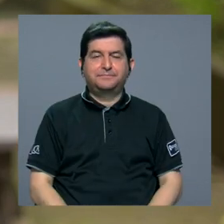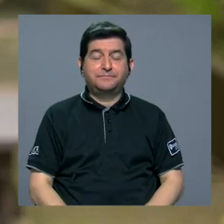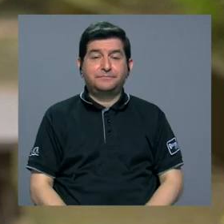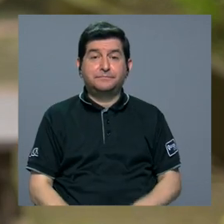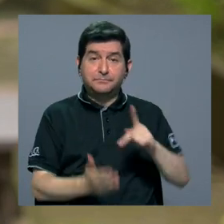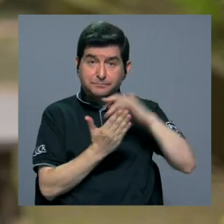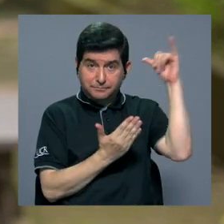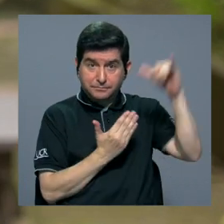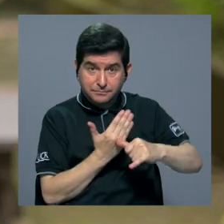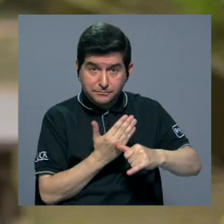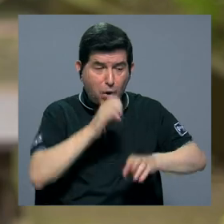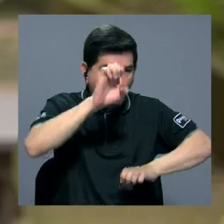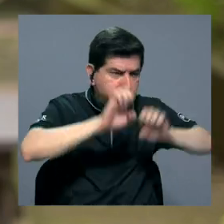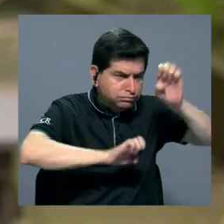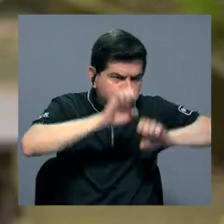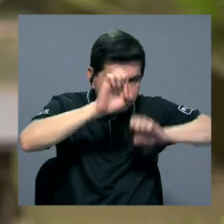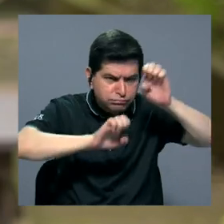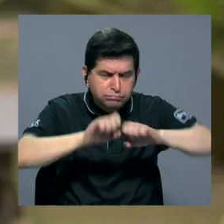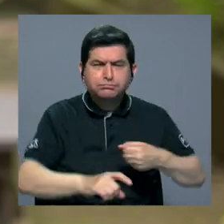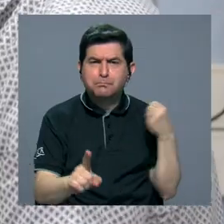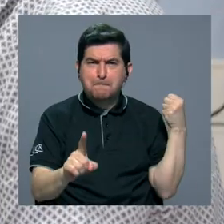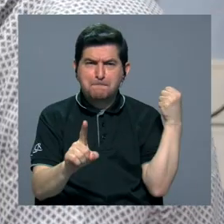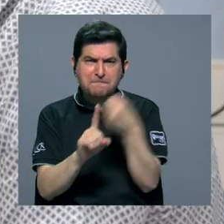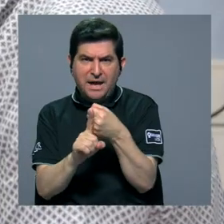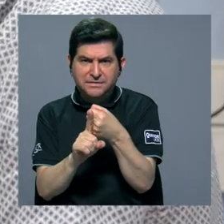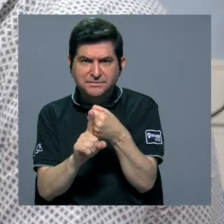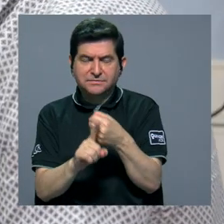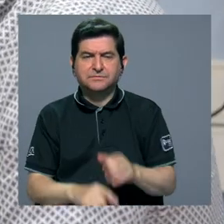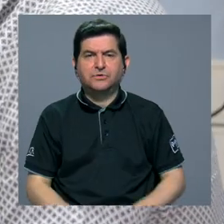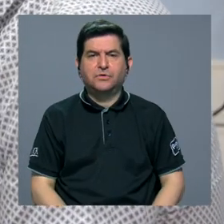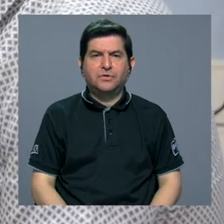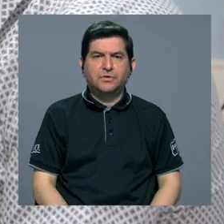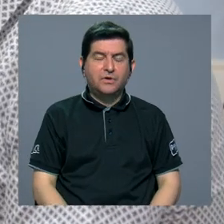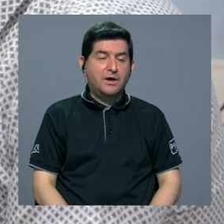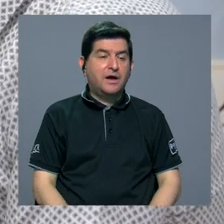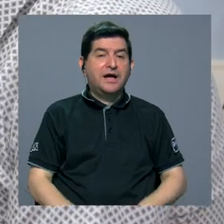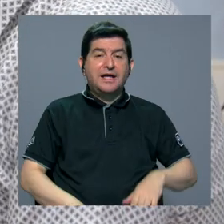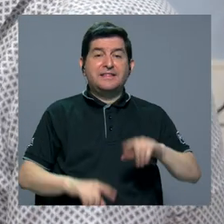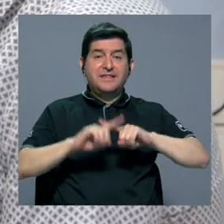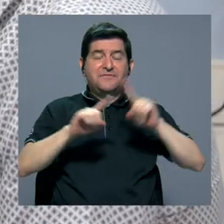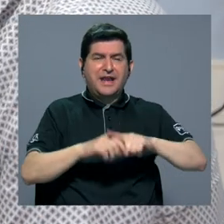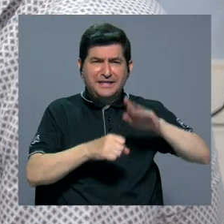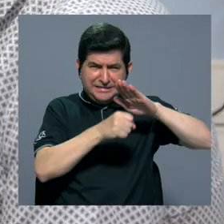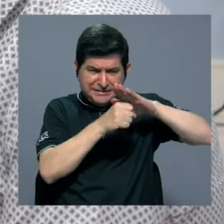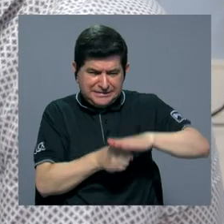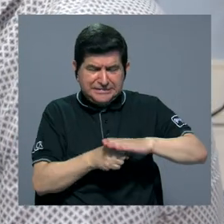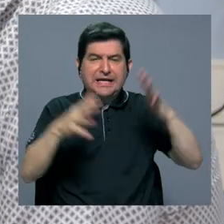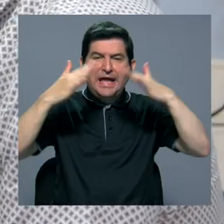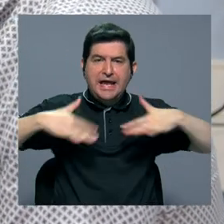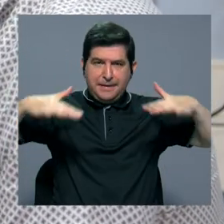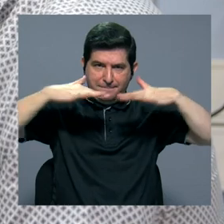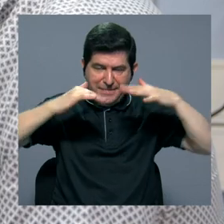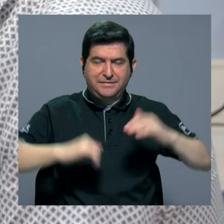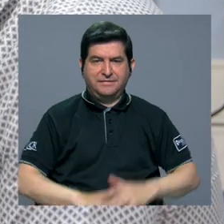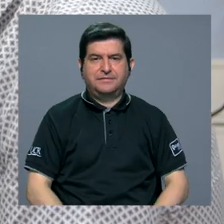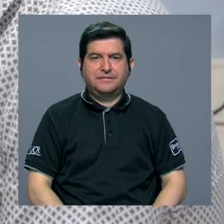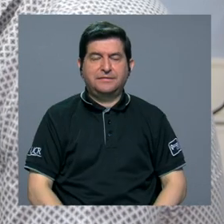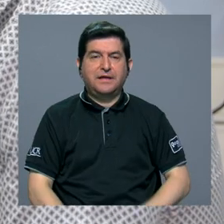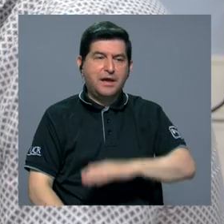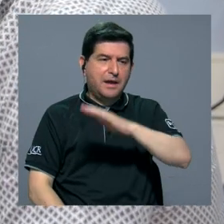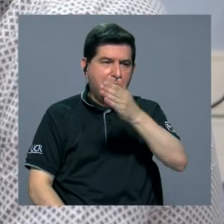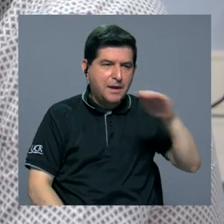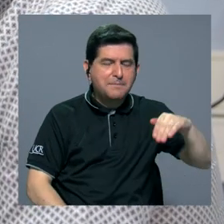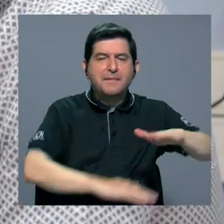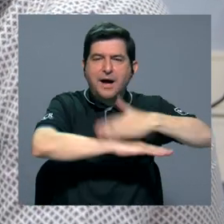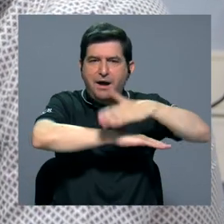proyecto evalúa los impactos de estresores ambientales en marino